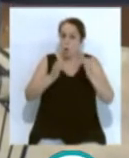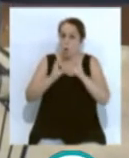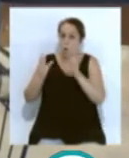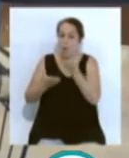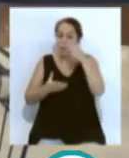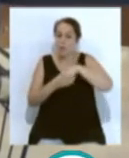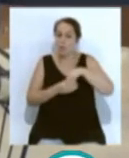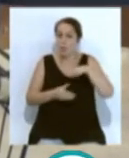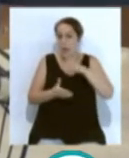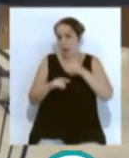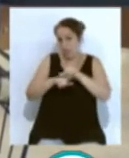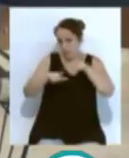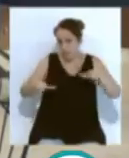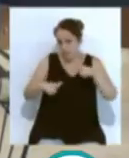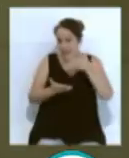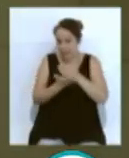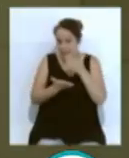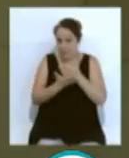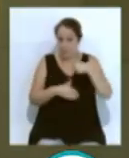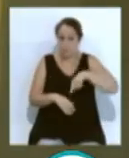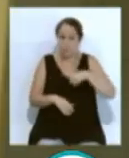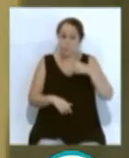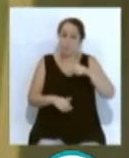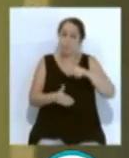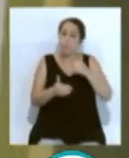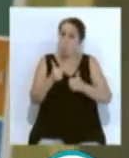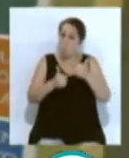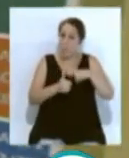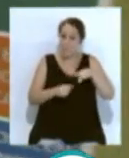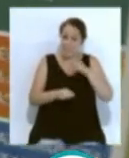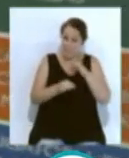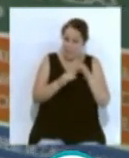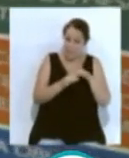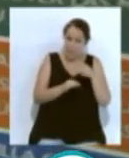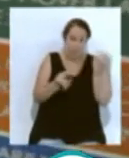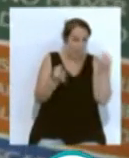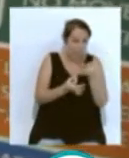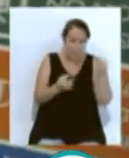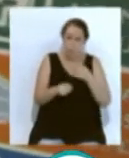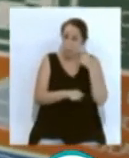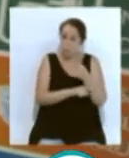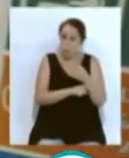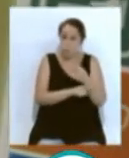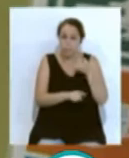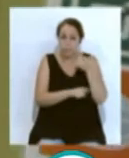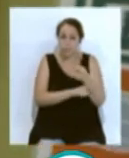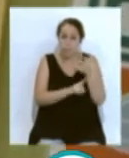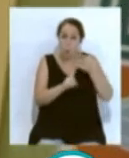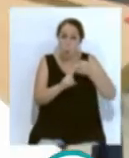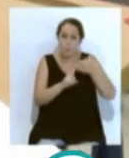las clases. El alumnado que realiza estas pruebas de septiembre tiene que usar obligatoriamente la